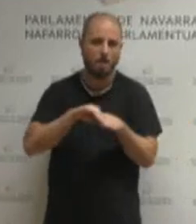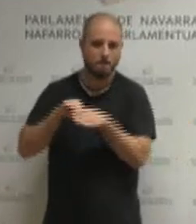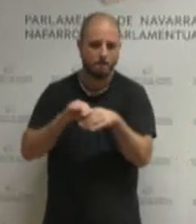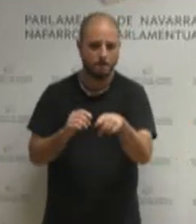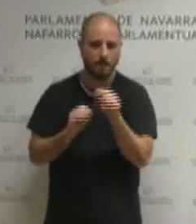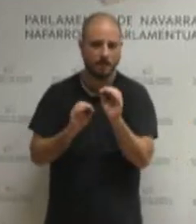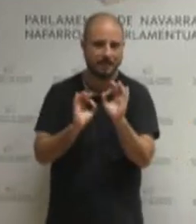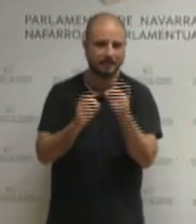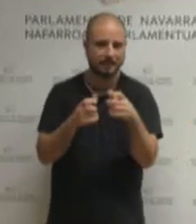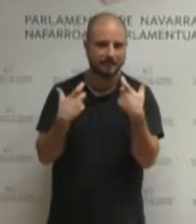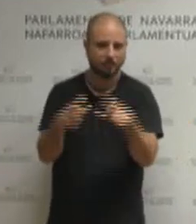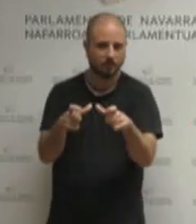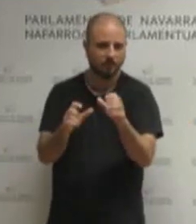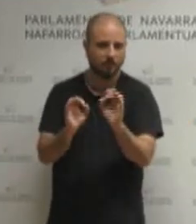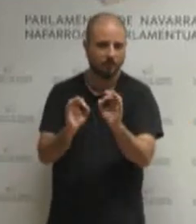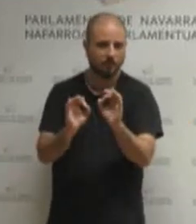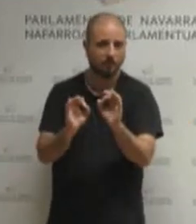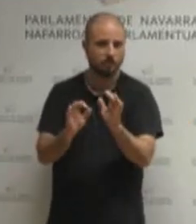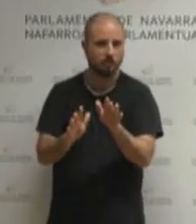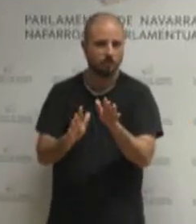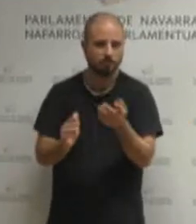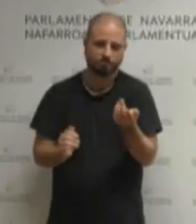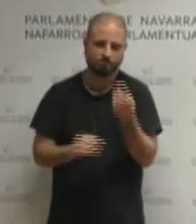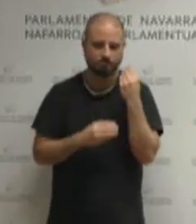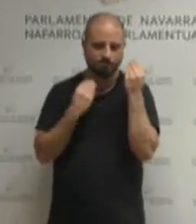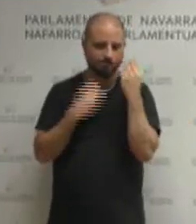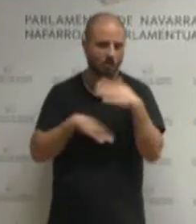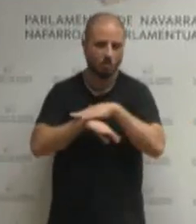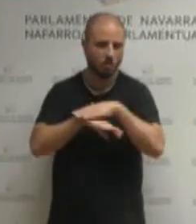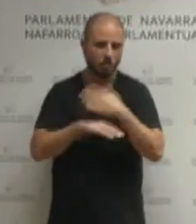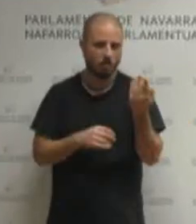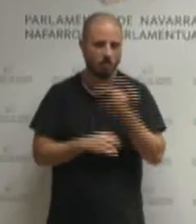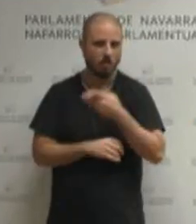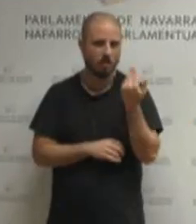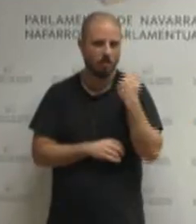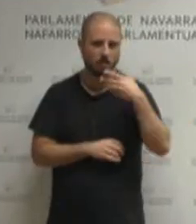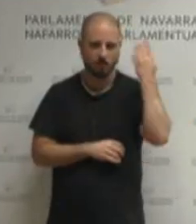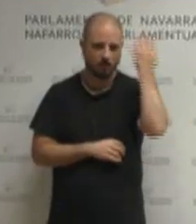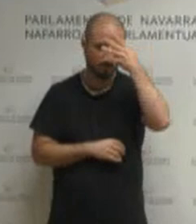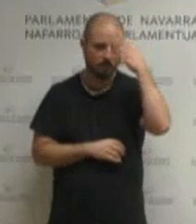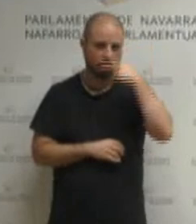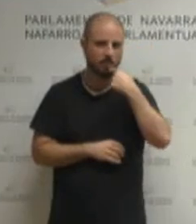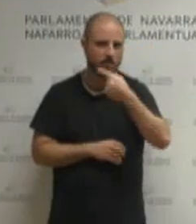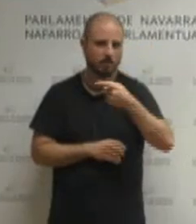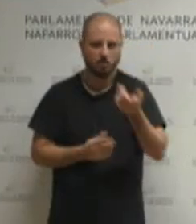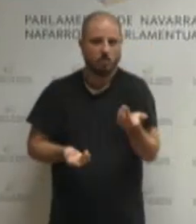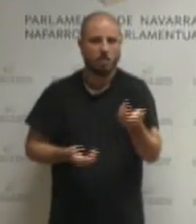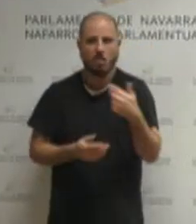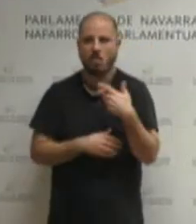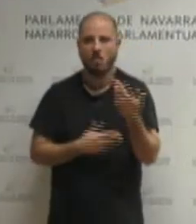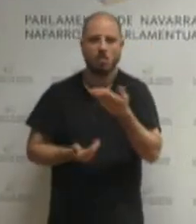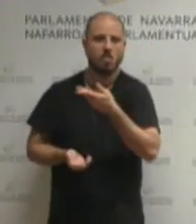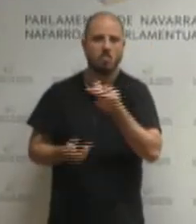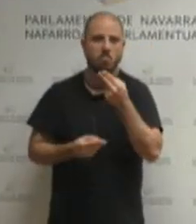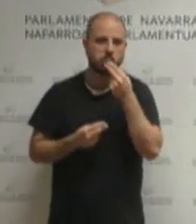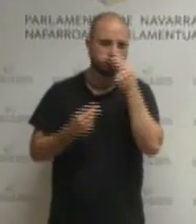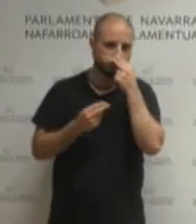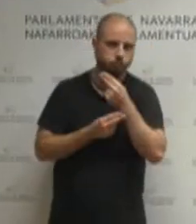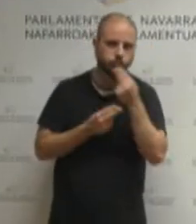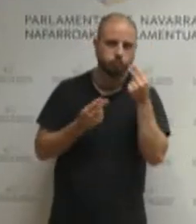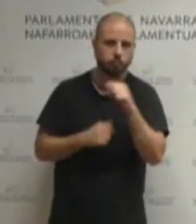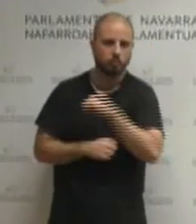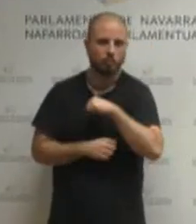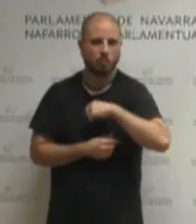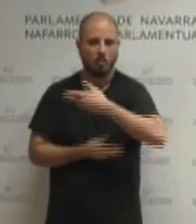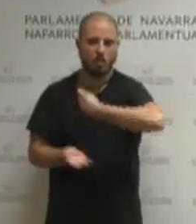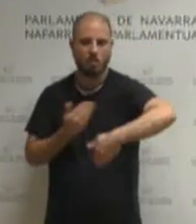creo que este gobierno y hoy lo decía también la señora Chivite ha hecho bandera de la colaboración pública-privada con los fondos